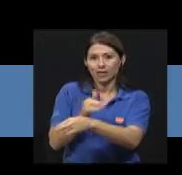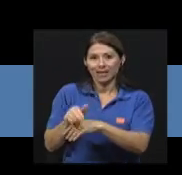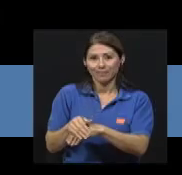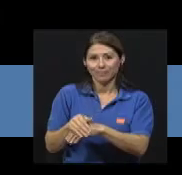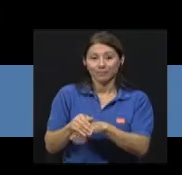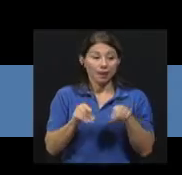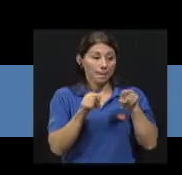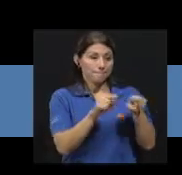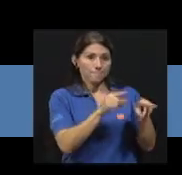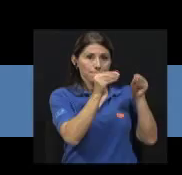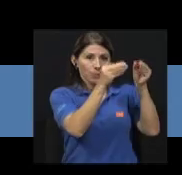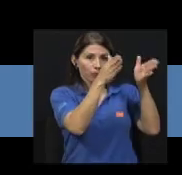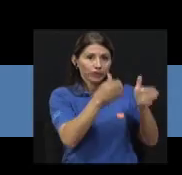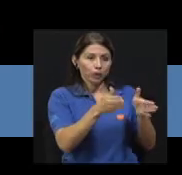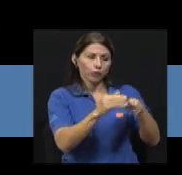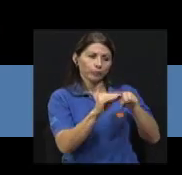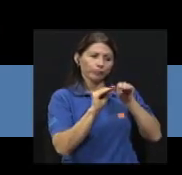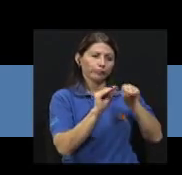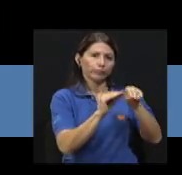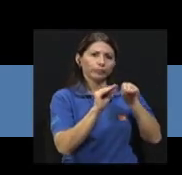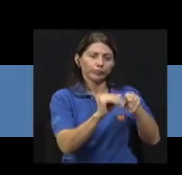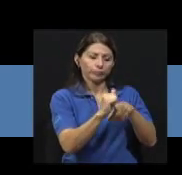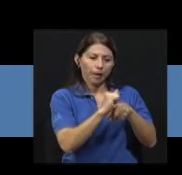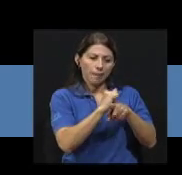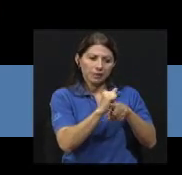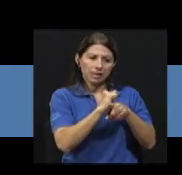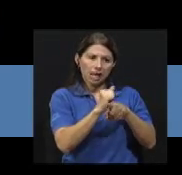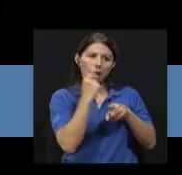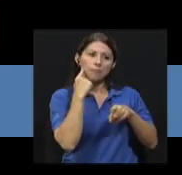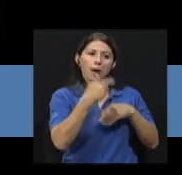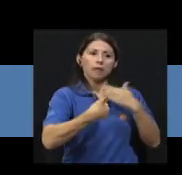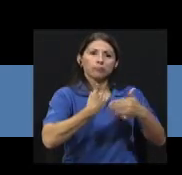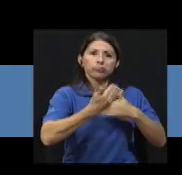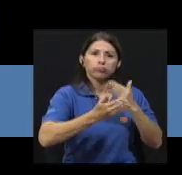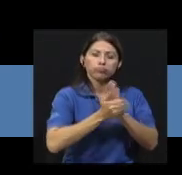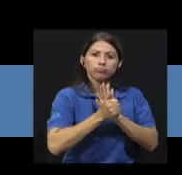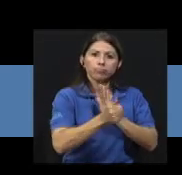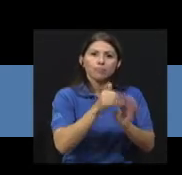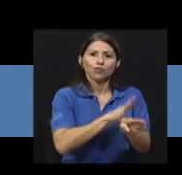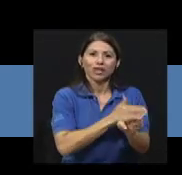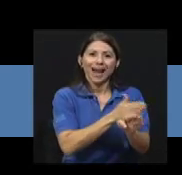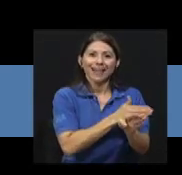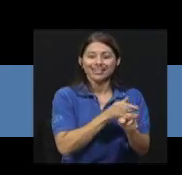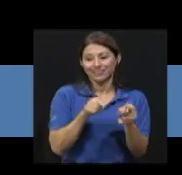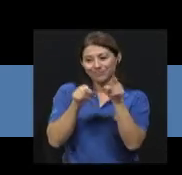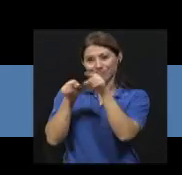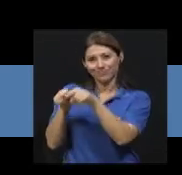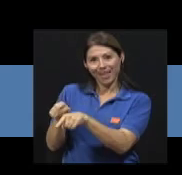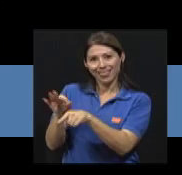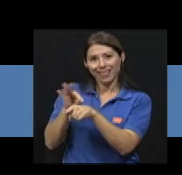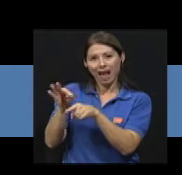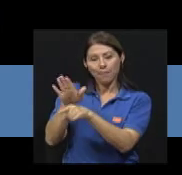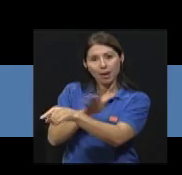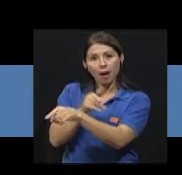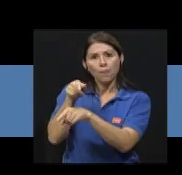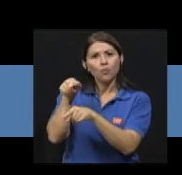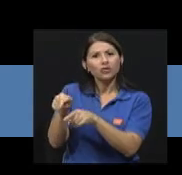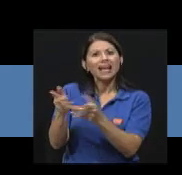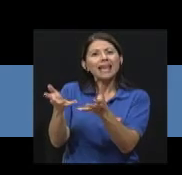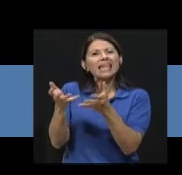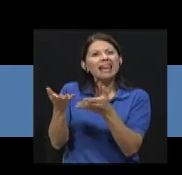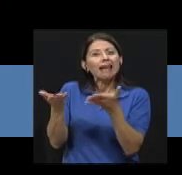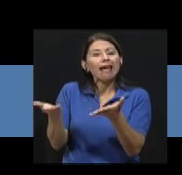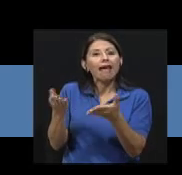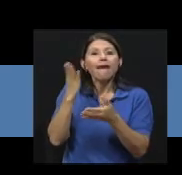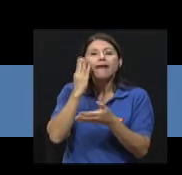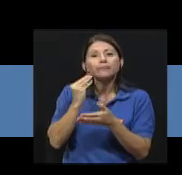capacitar para el desarrollo de las habilidades musicales, mientras que el musicoterapeuta busca relacionar las experiencias